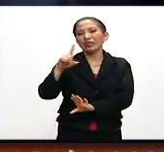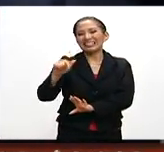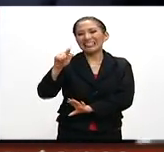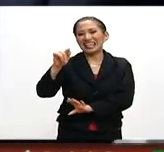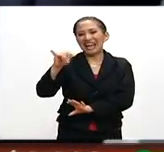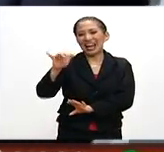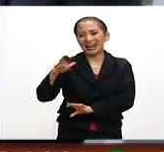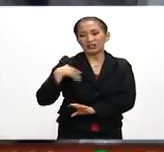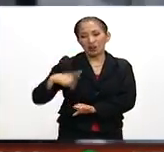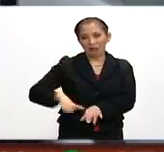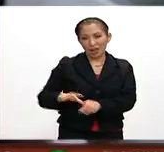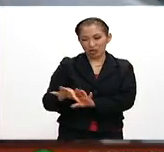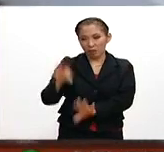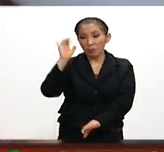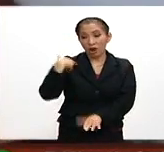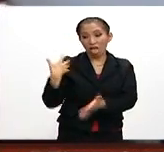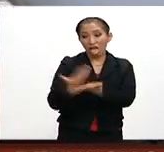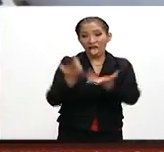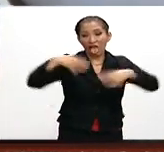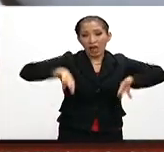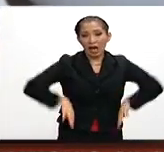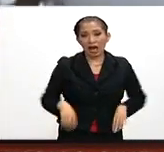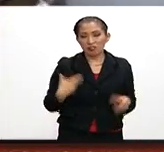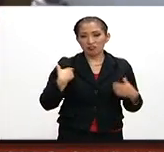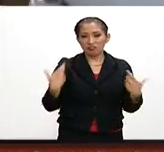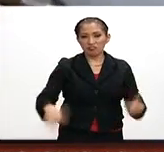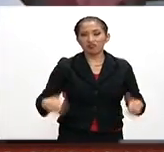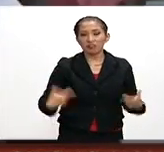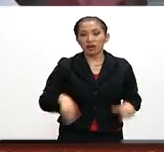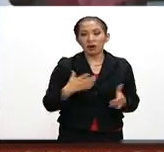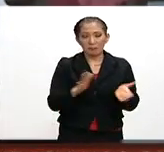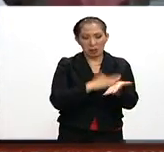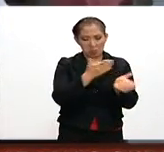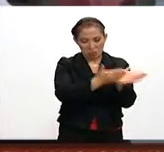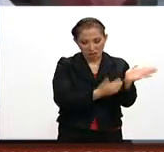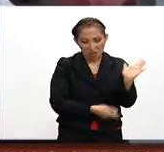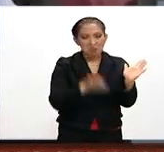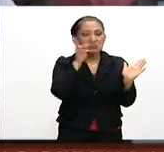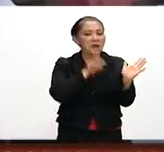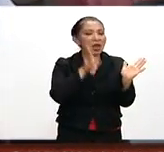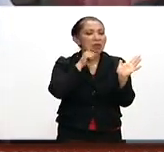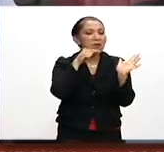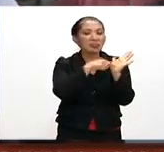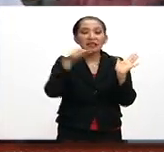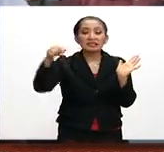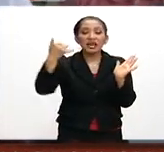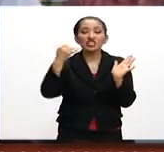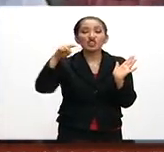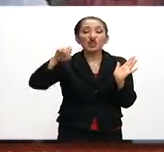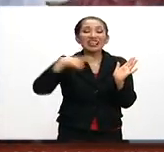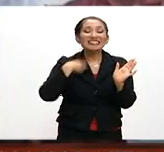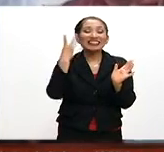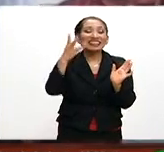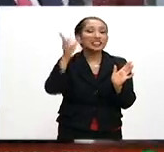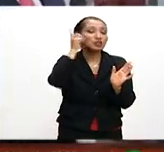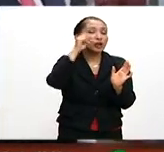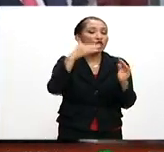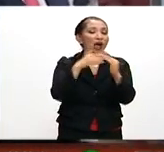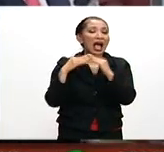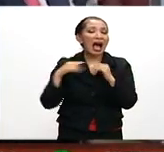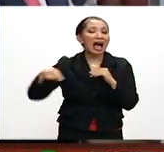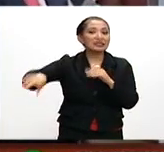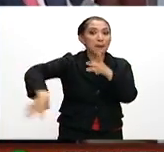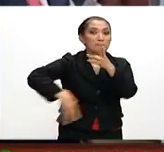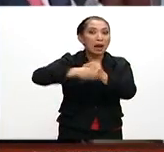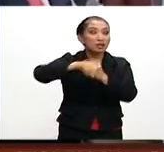el gobernador electo por enriquecimiento ilícito. Presentó documentación que supuestamente revela que Yunes tiene tres propiedades más,